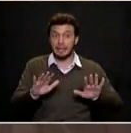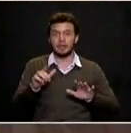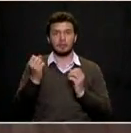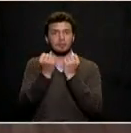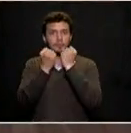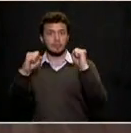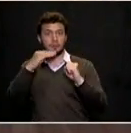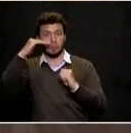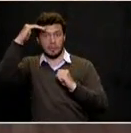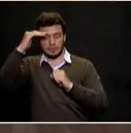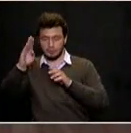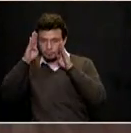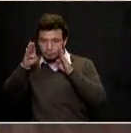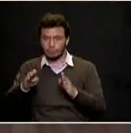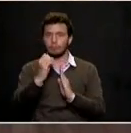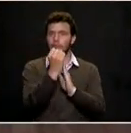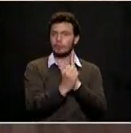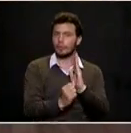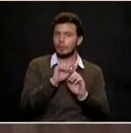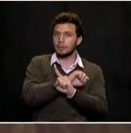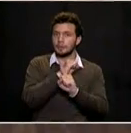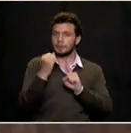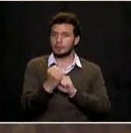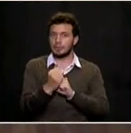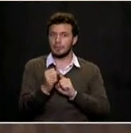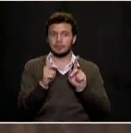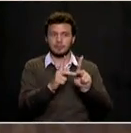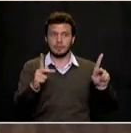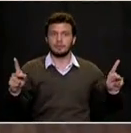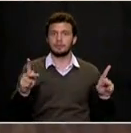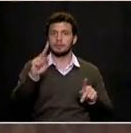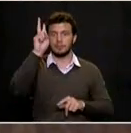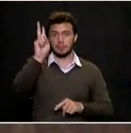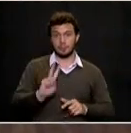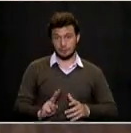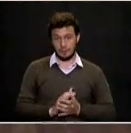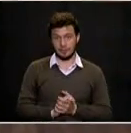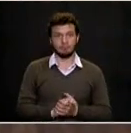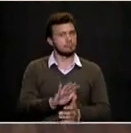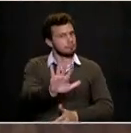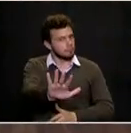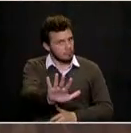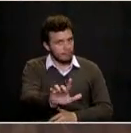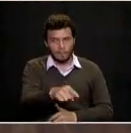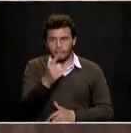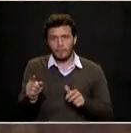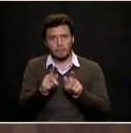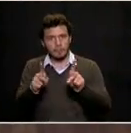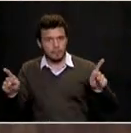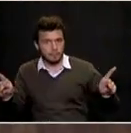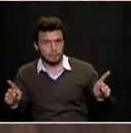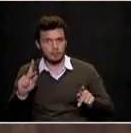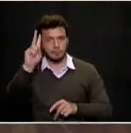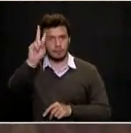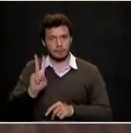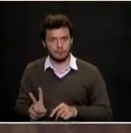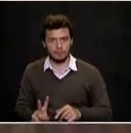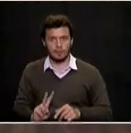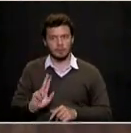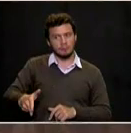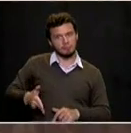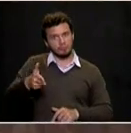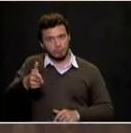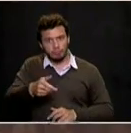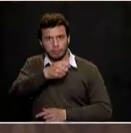a toda esta población venezolana. Eso sí, aquellos venezolanos que se dediquen a la delincuencia, a la extorsión, al narcotráfico,